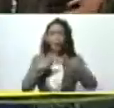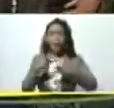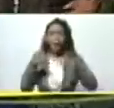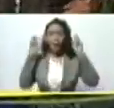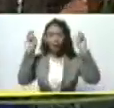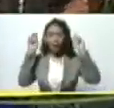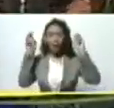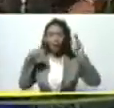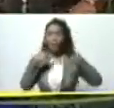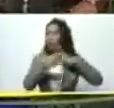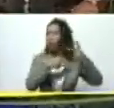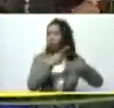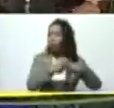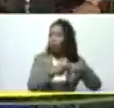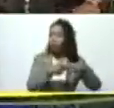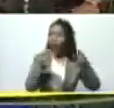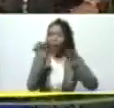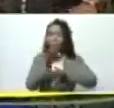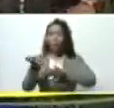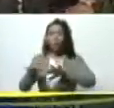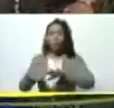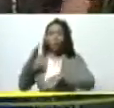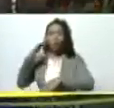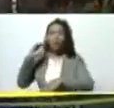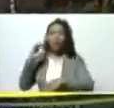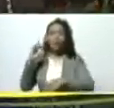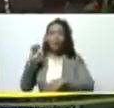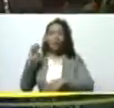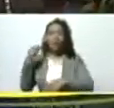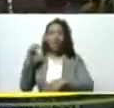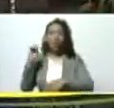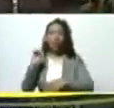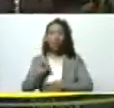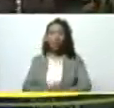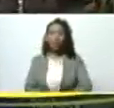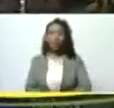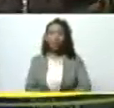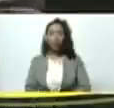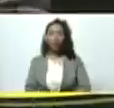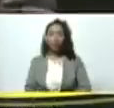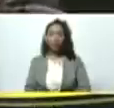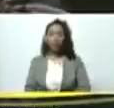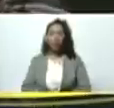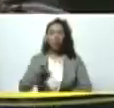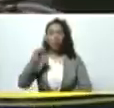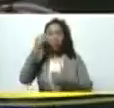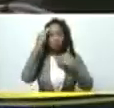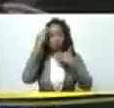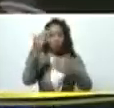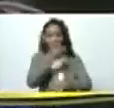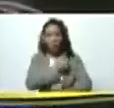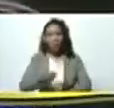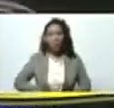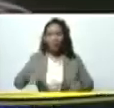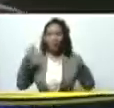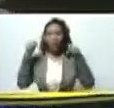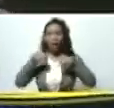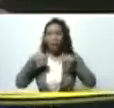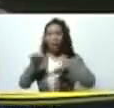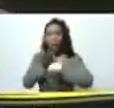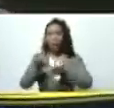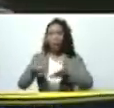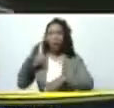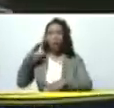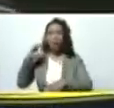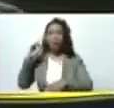el área productiva en el municipio sedeño adelante Daniel si saludo presidente desde aquí desde el municipio